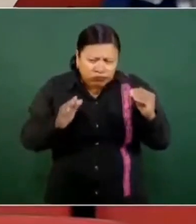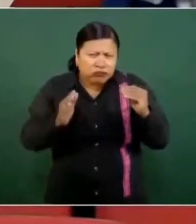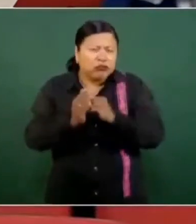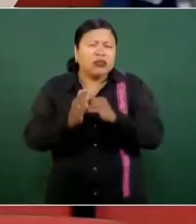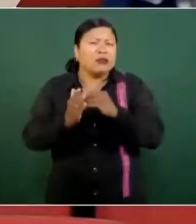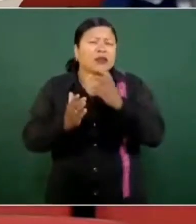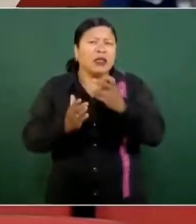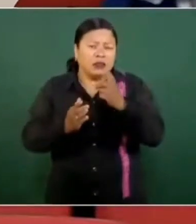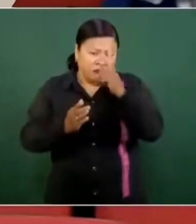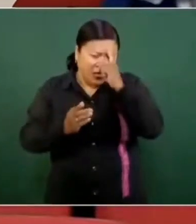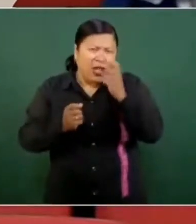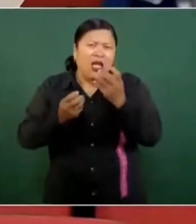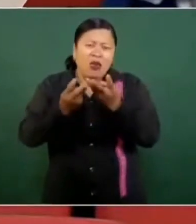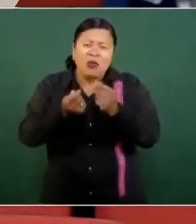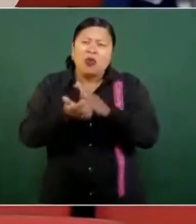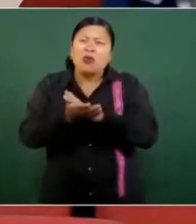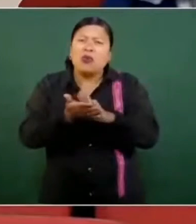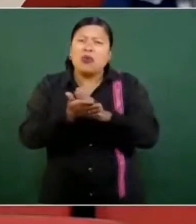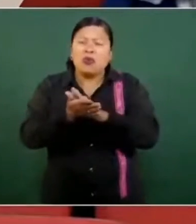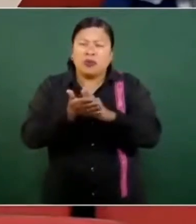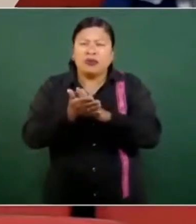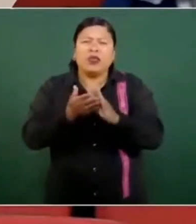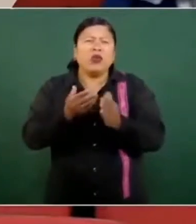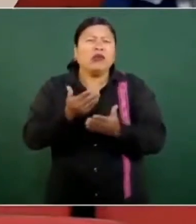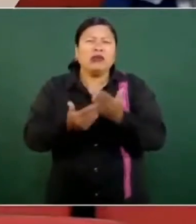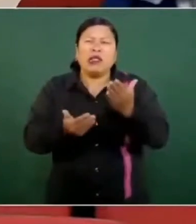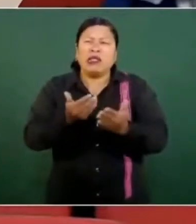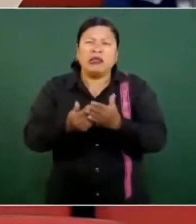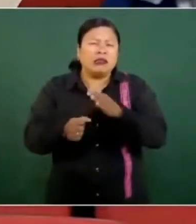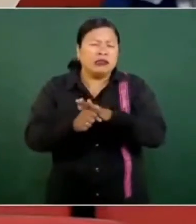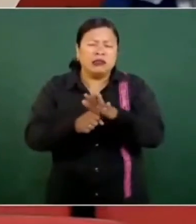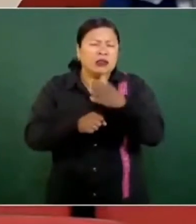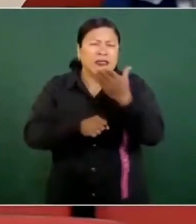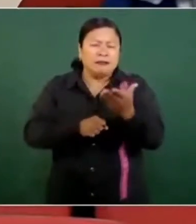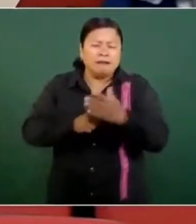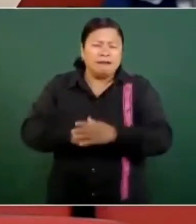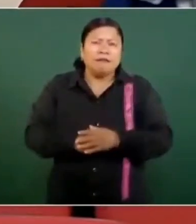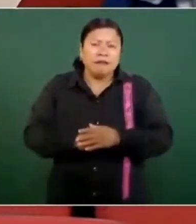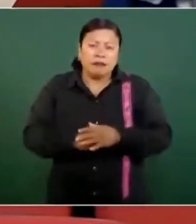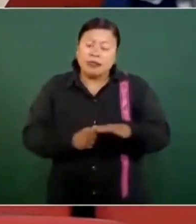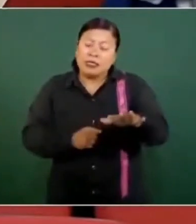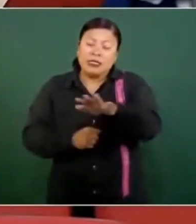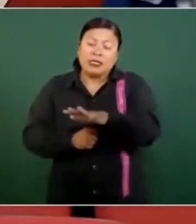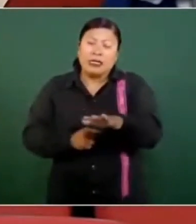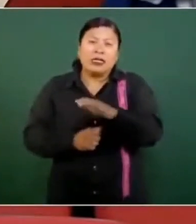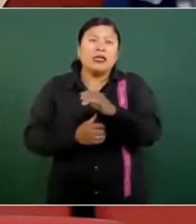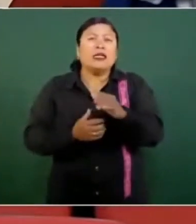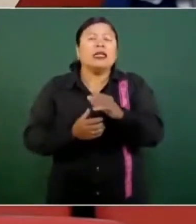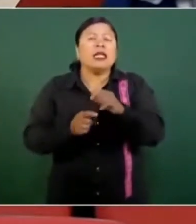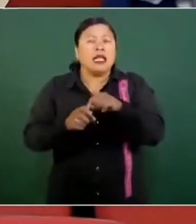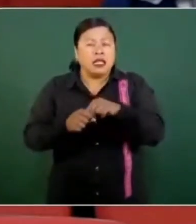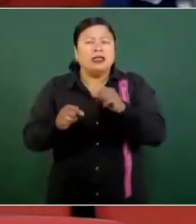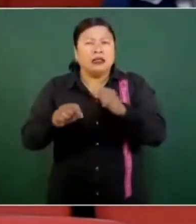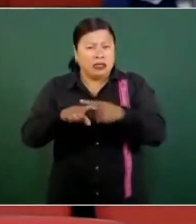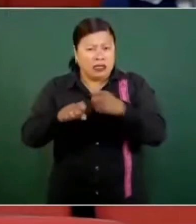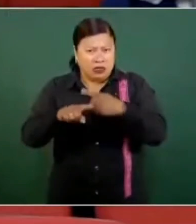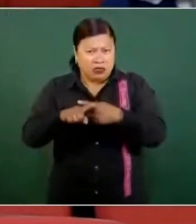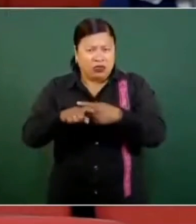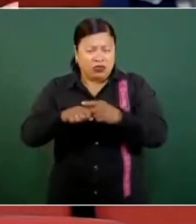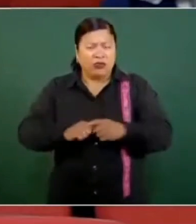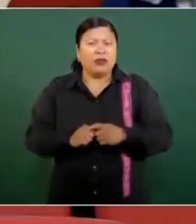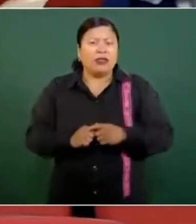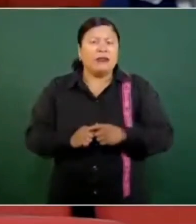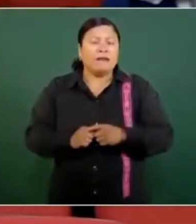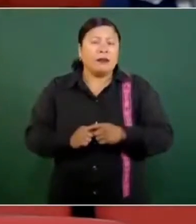las carencias en lo particular que tiene nuestra ciudad y puerto de Salina Cruz, Oaxaca.